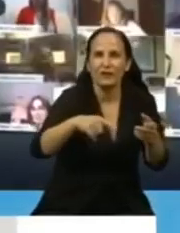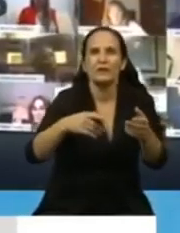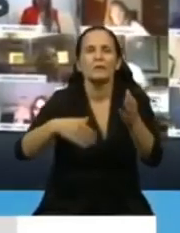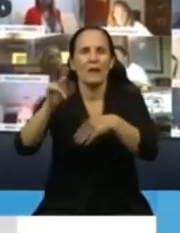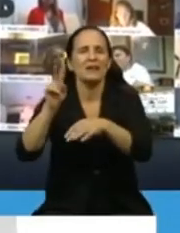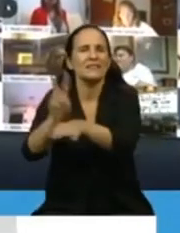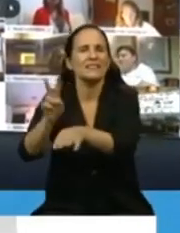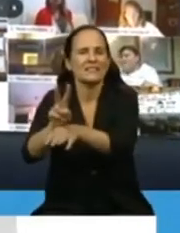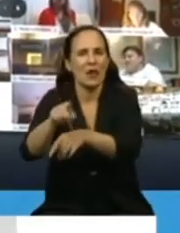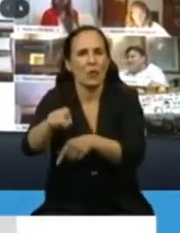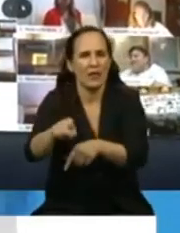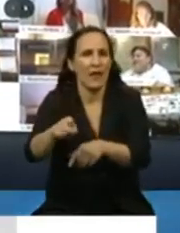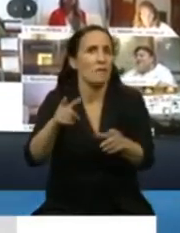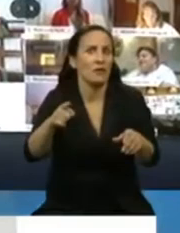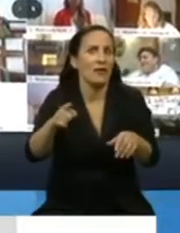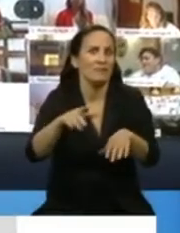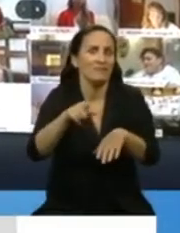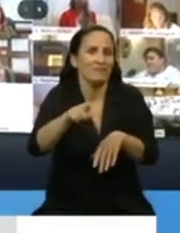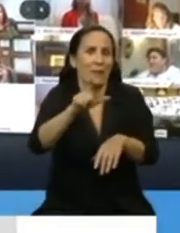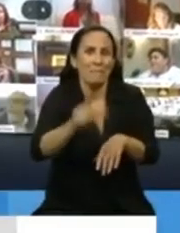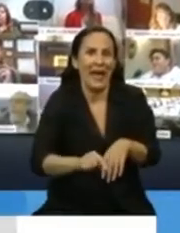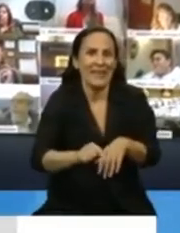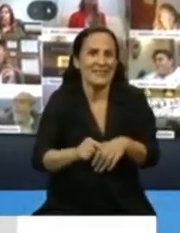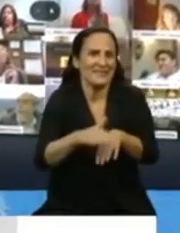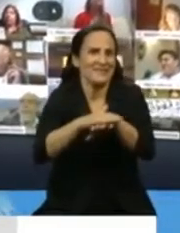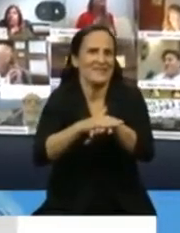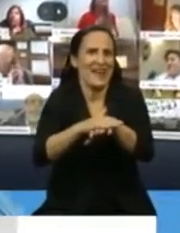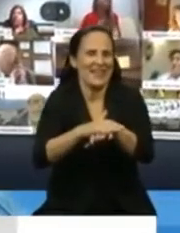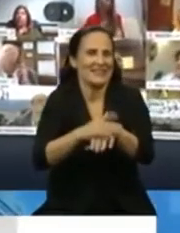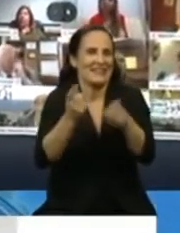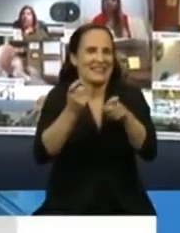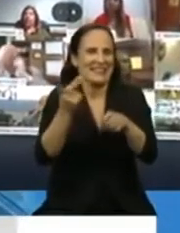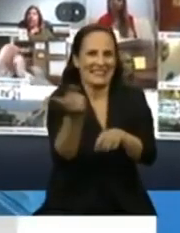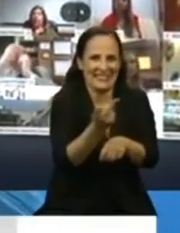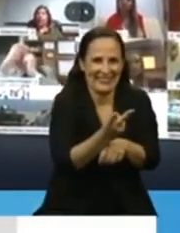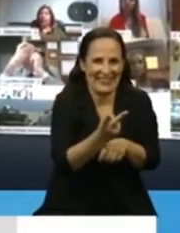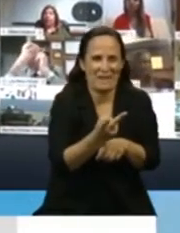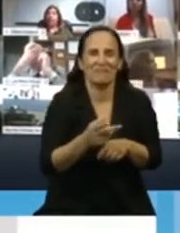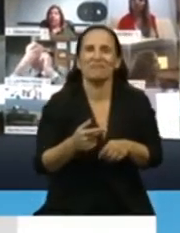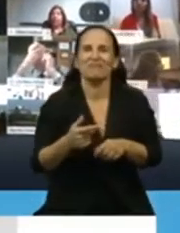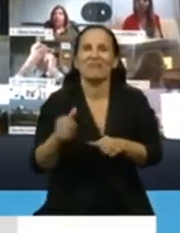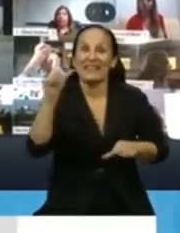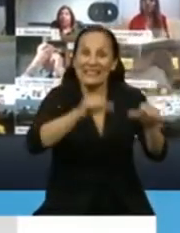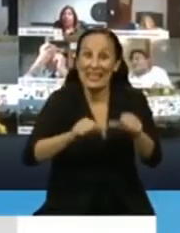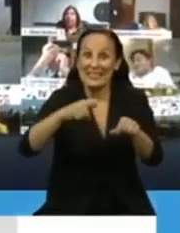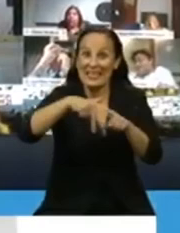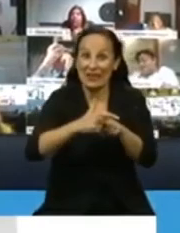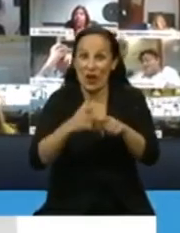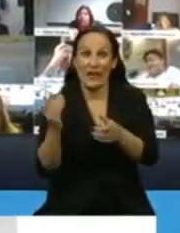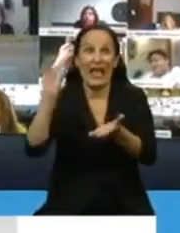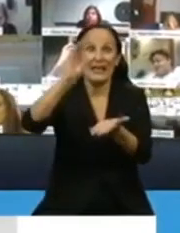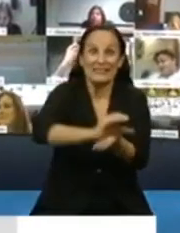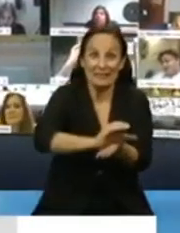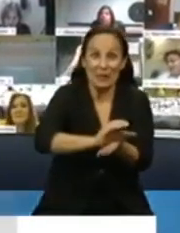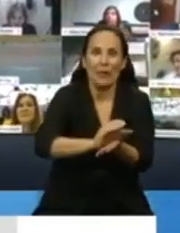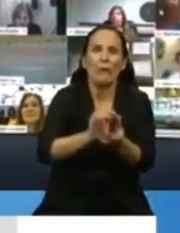de un país y de la vida, que la inversión que se hace en ciencia y tecnología nos dará como nación